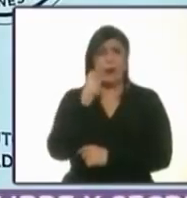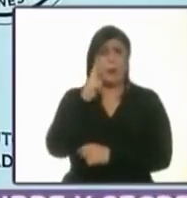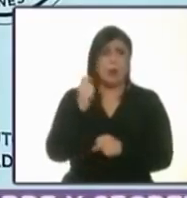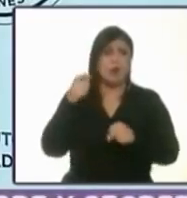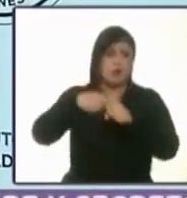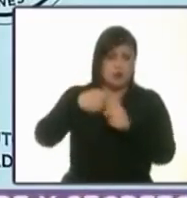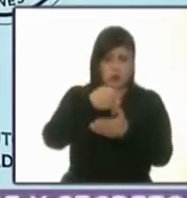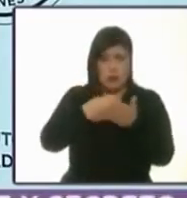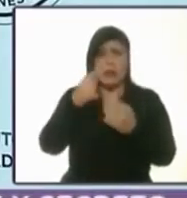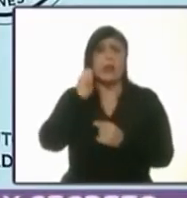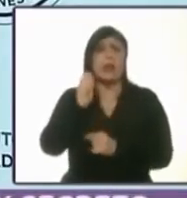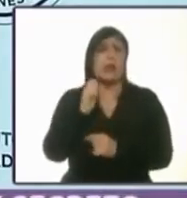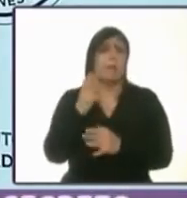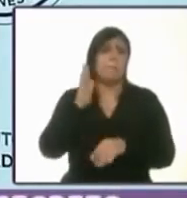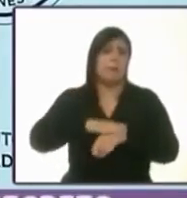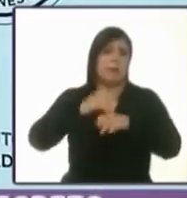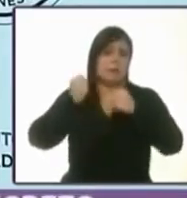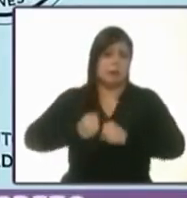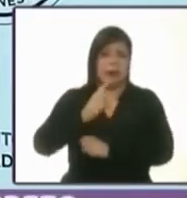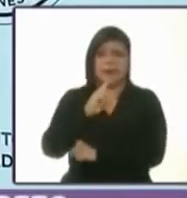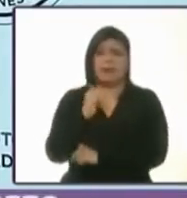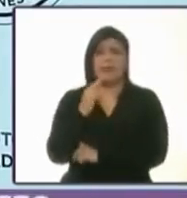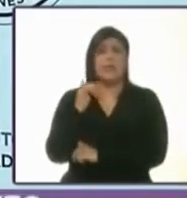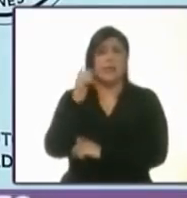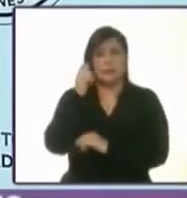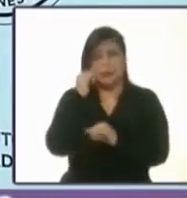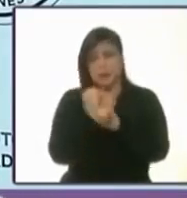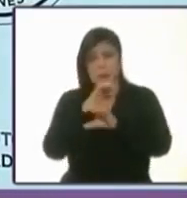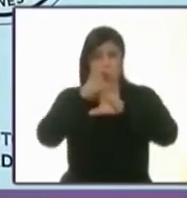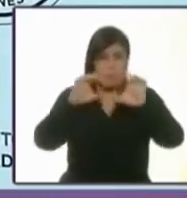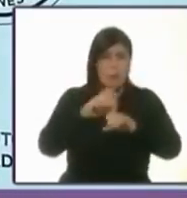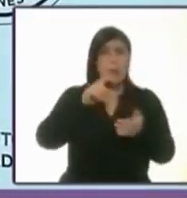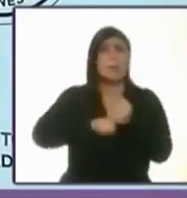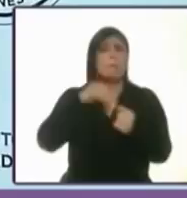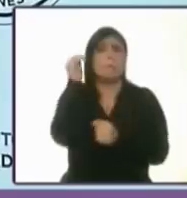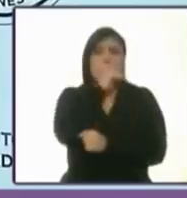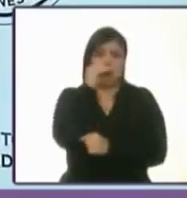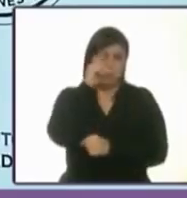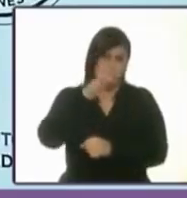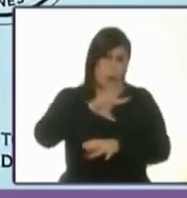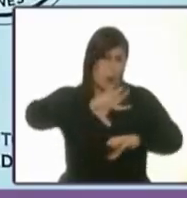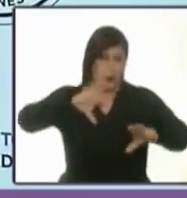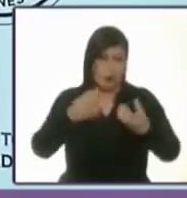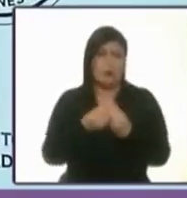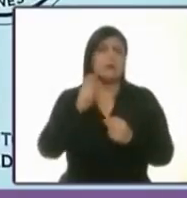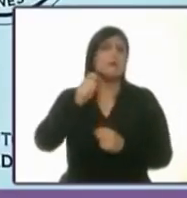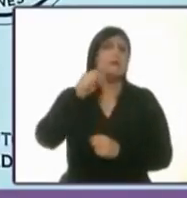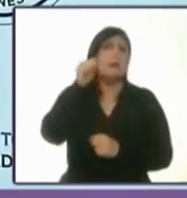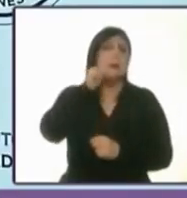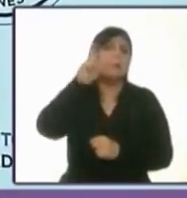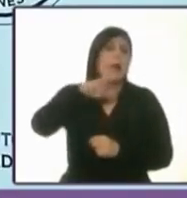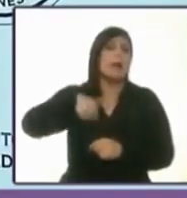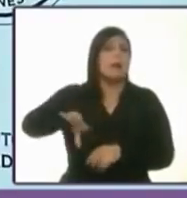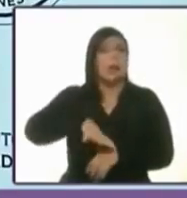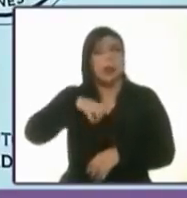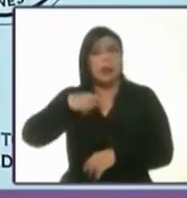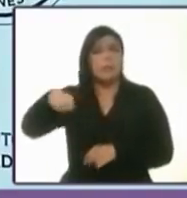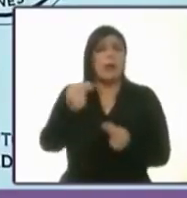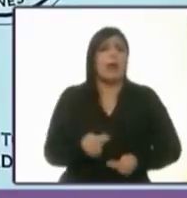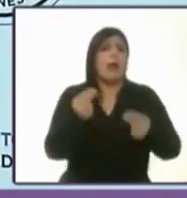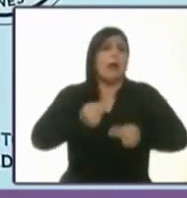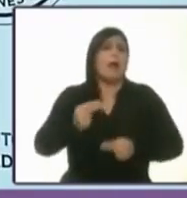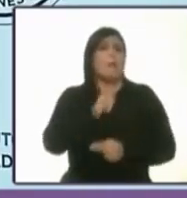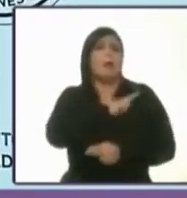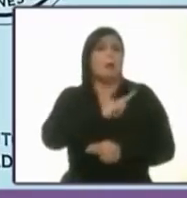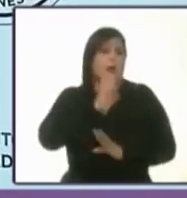digital y completamente gratuita. Ya basta que se abuse del ciudadano para financiar negocios